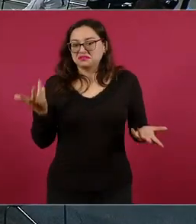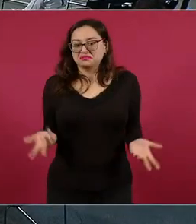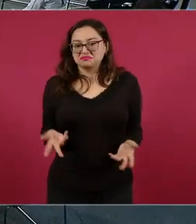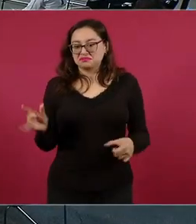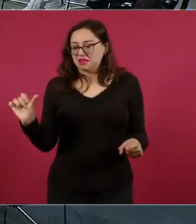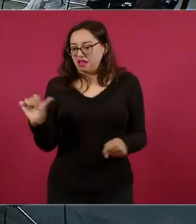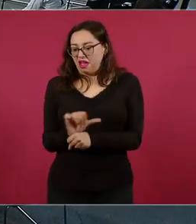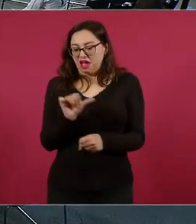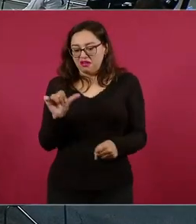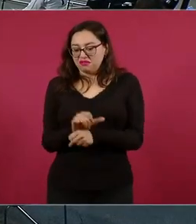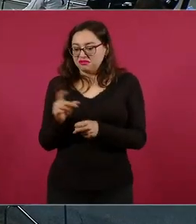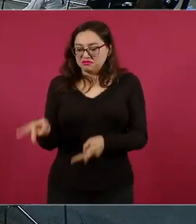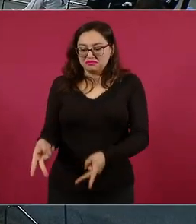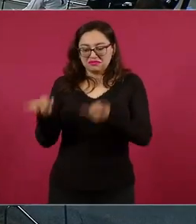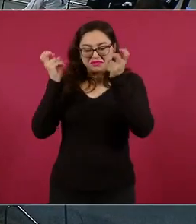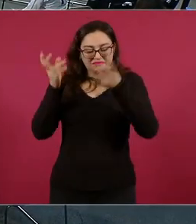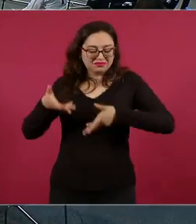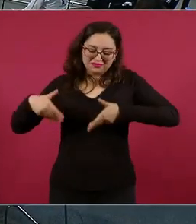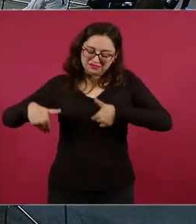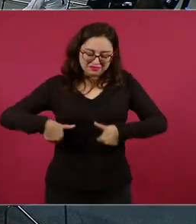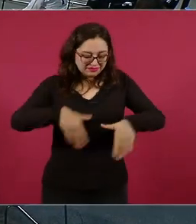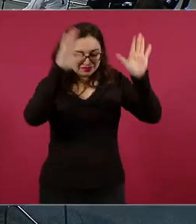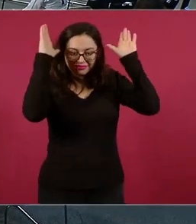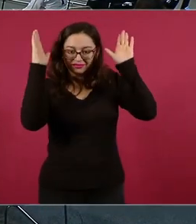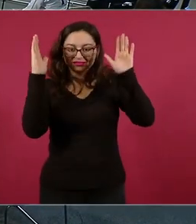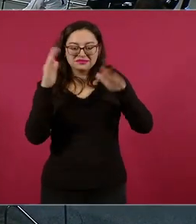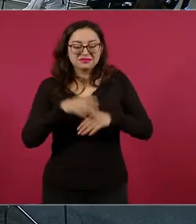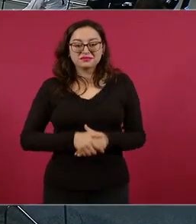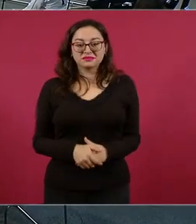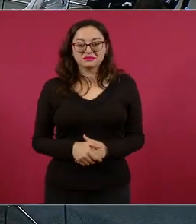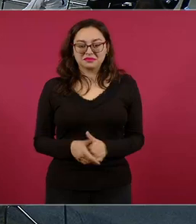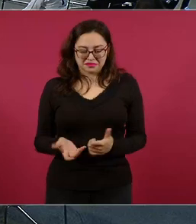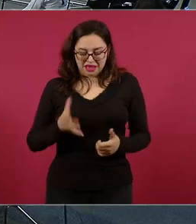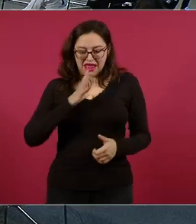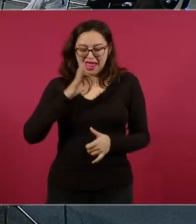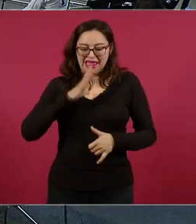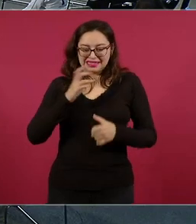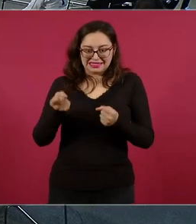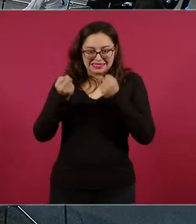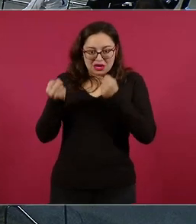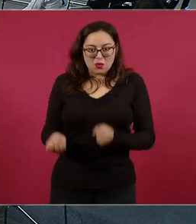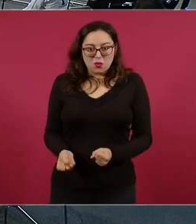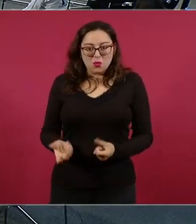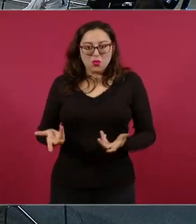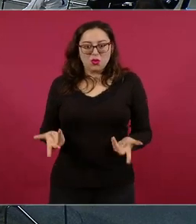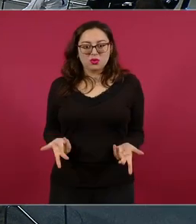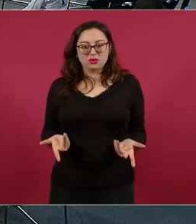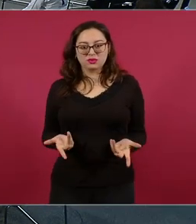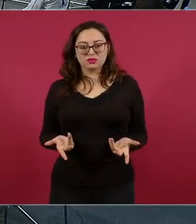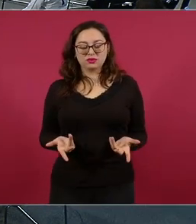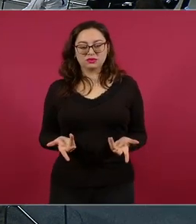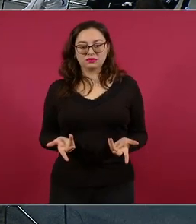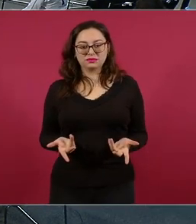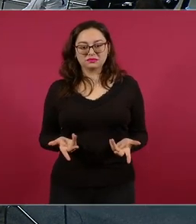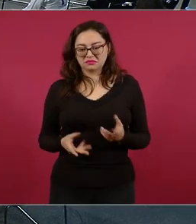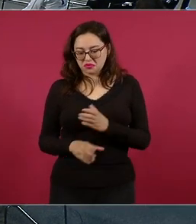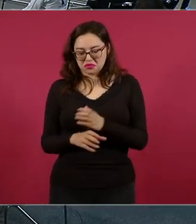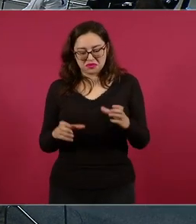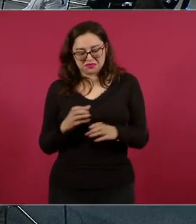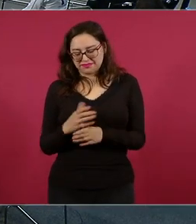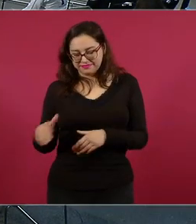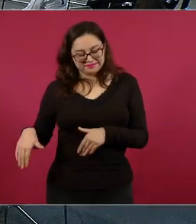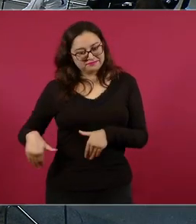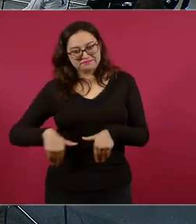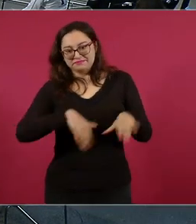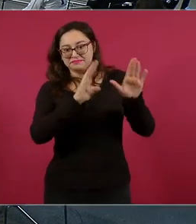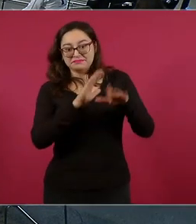es algo material pero el robo de vehículo con violencia y con asesinatos es